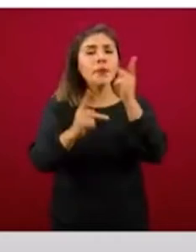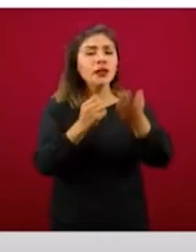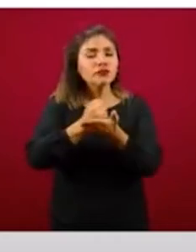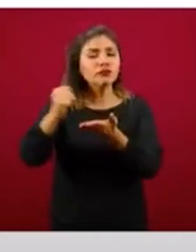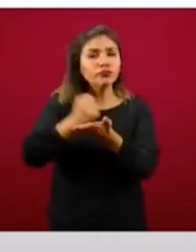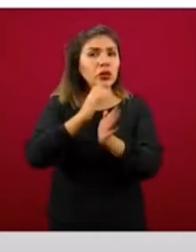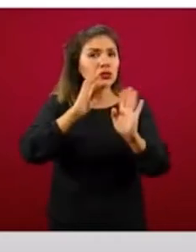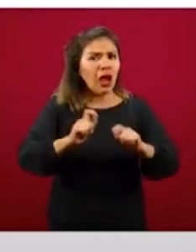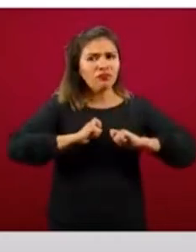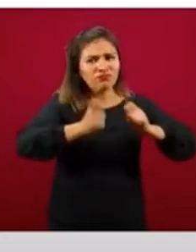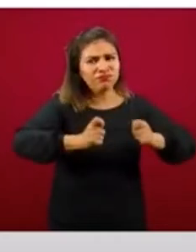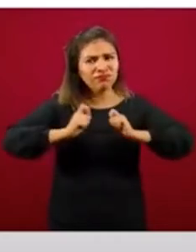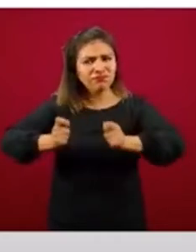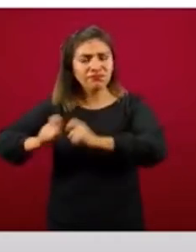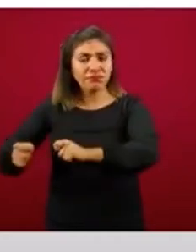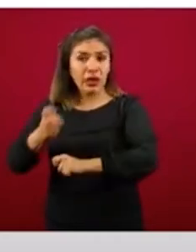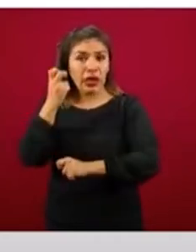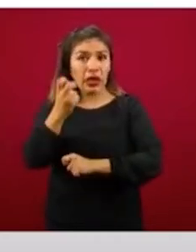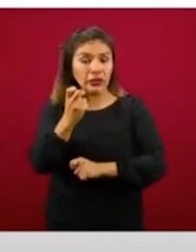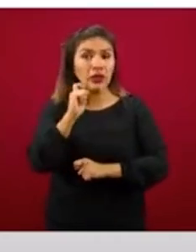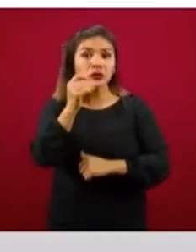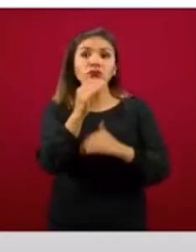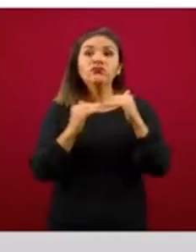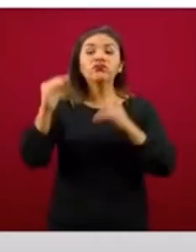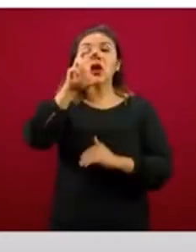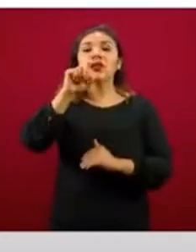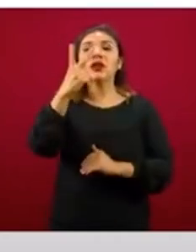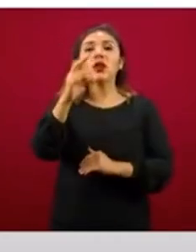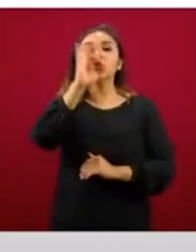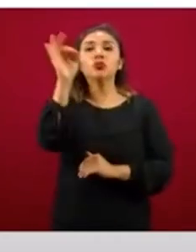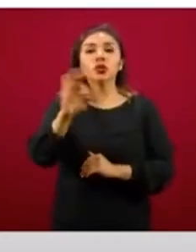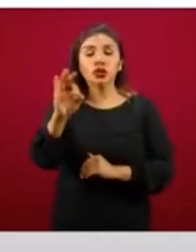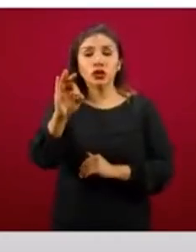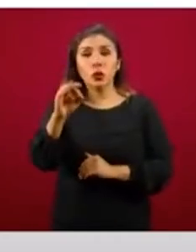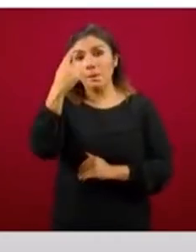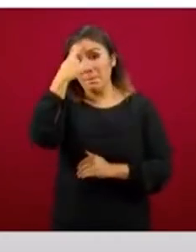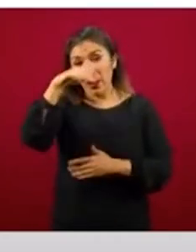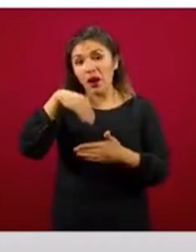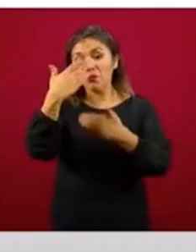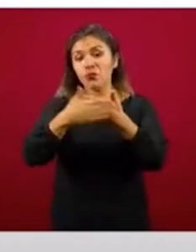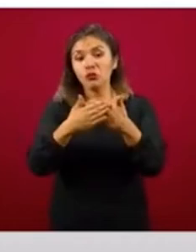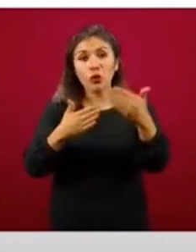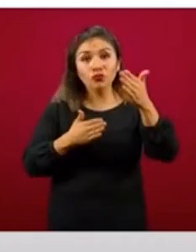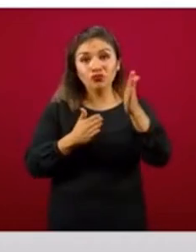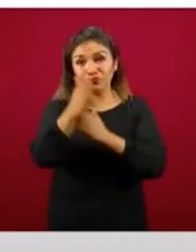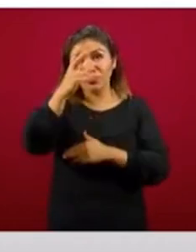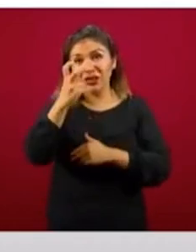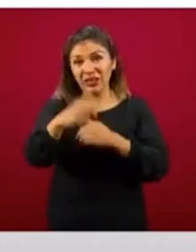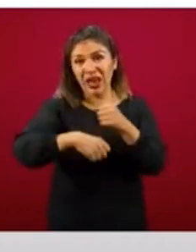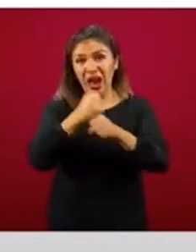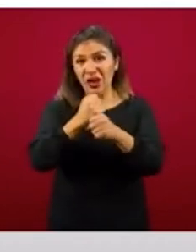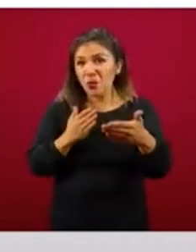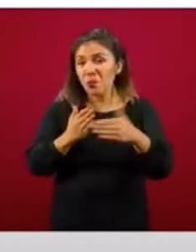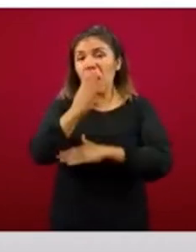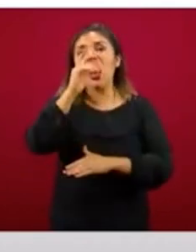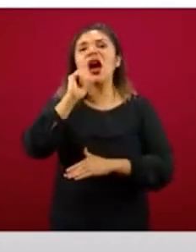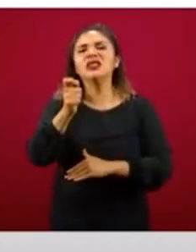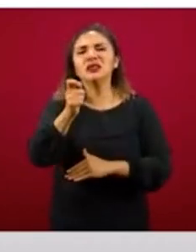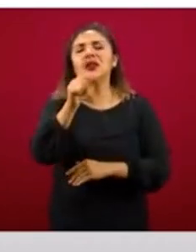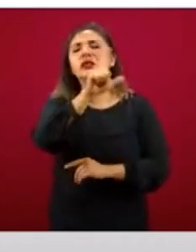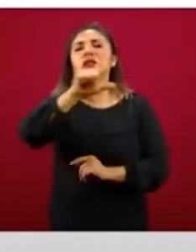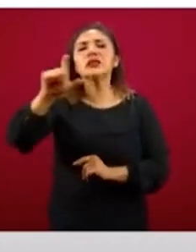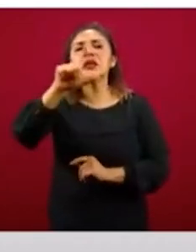ya colocados. Eso es un avance del 32 por ciento a la meta de final de año, que la meta que tenemos es de